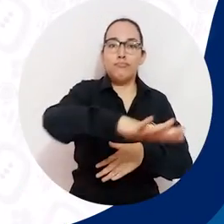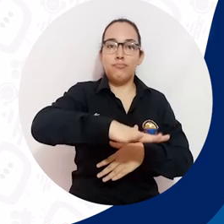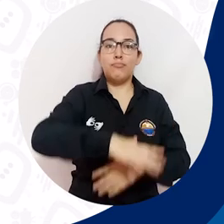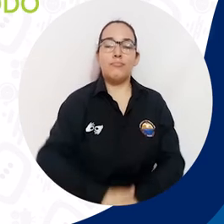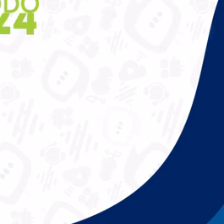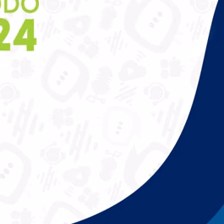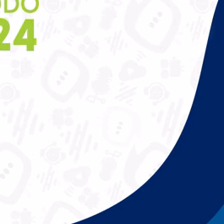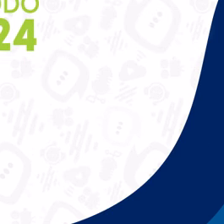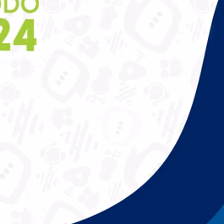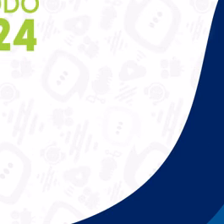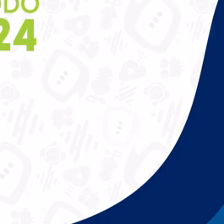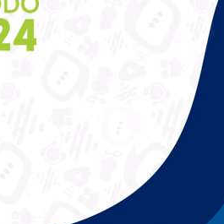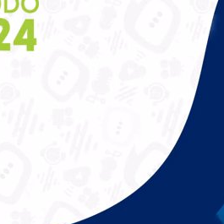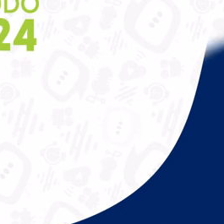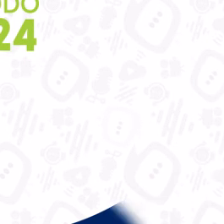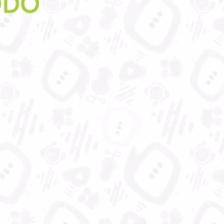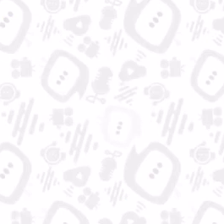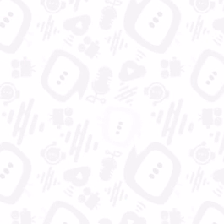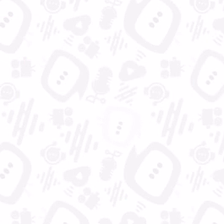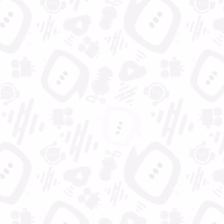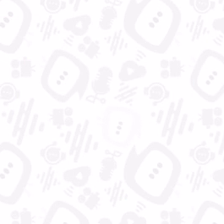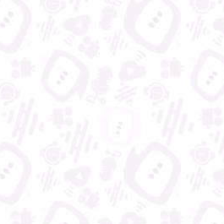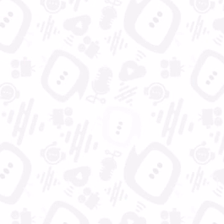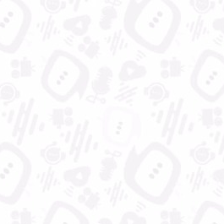Universidad del Magdalena, aún más incluyente e innovadora.